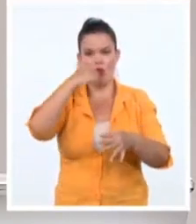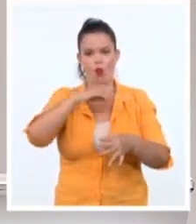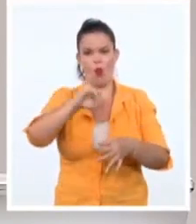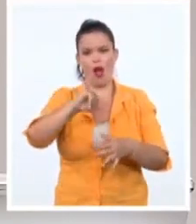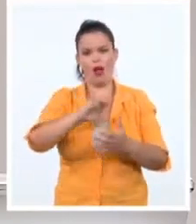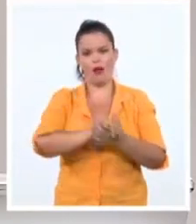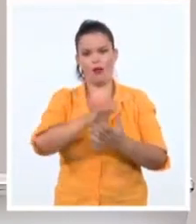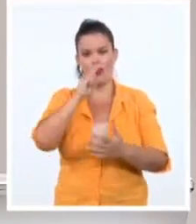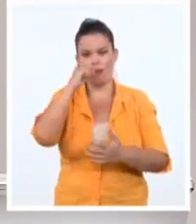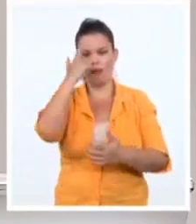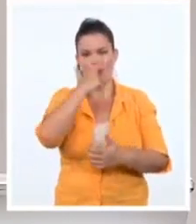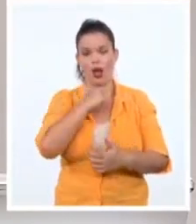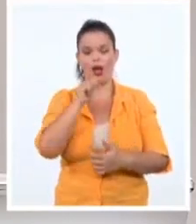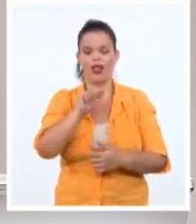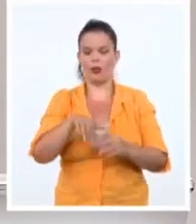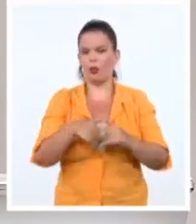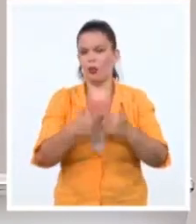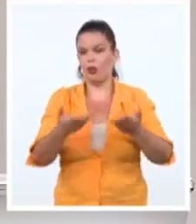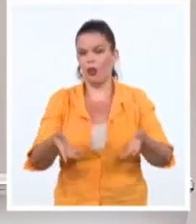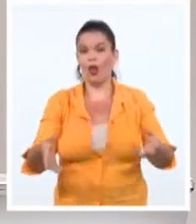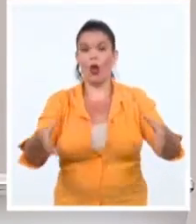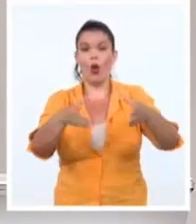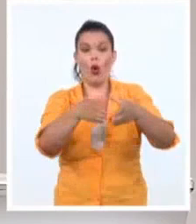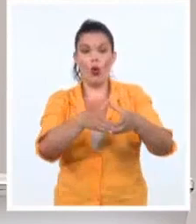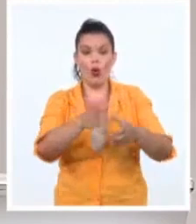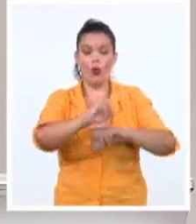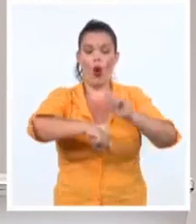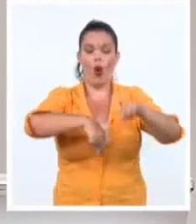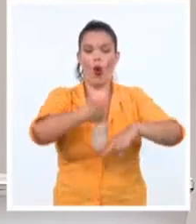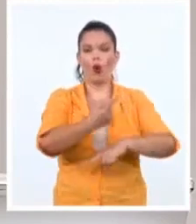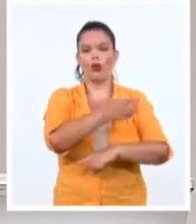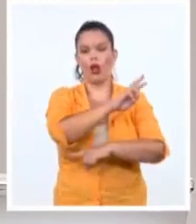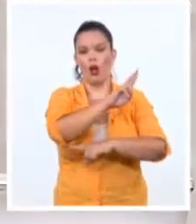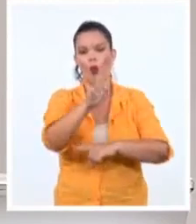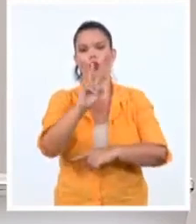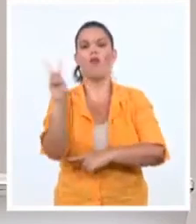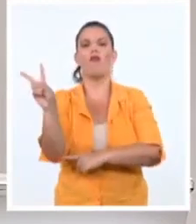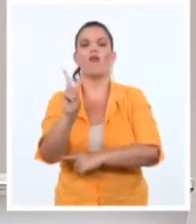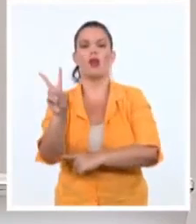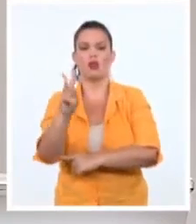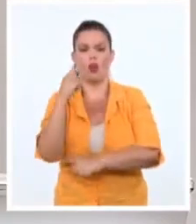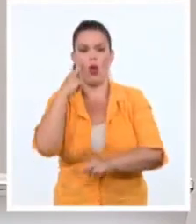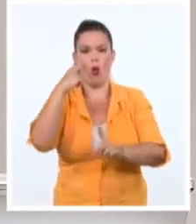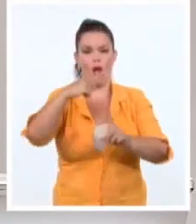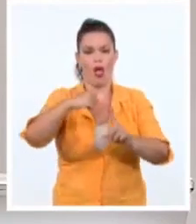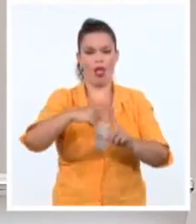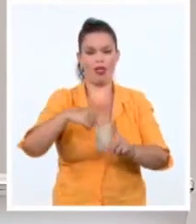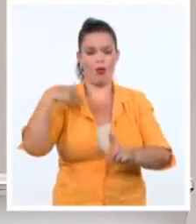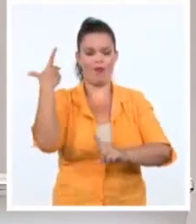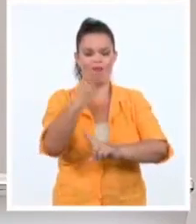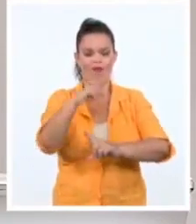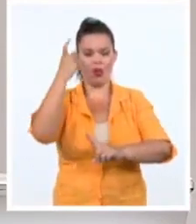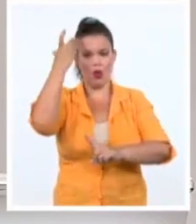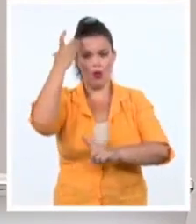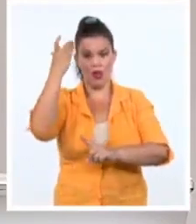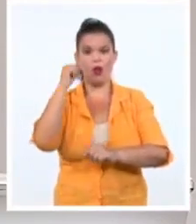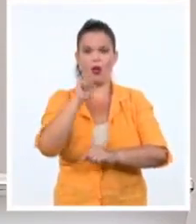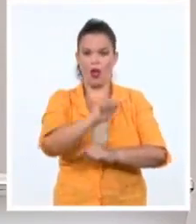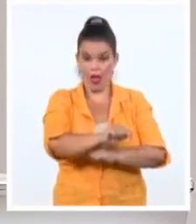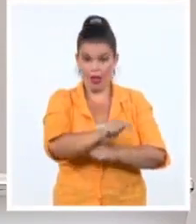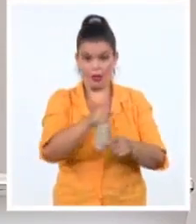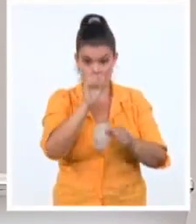sectores de oposición en Venezuela para derrocar al gobierno bolivariano, provocaron innumerables daños